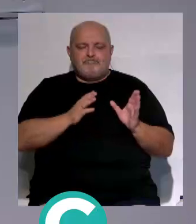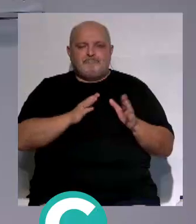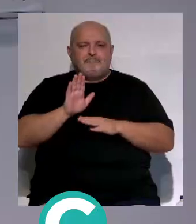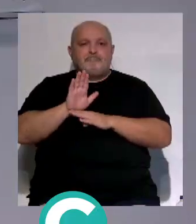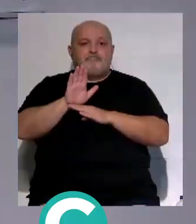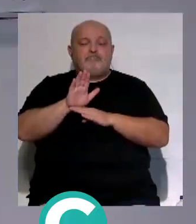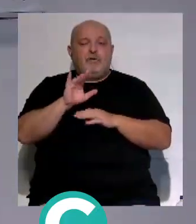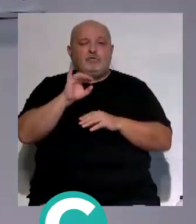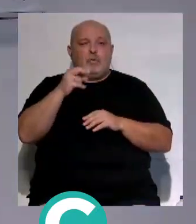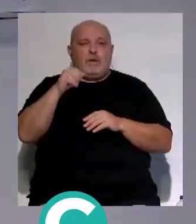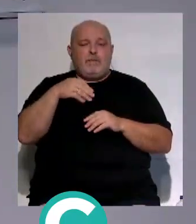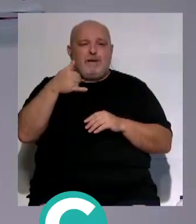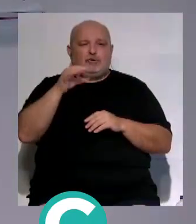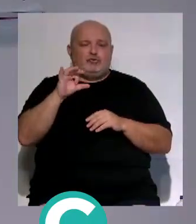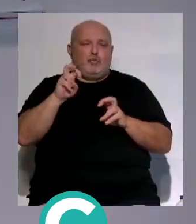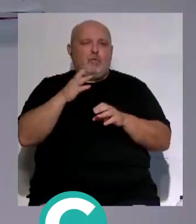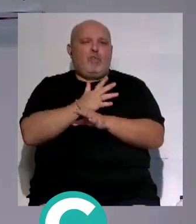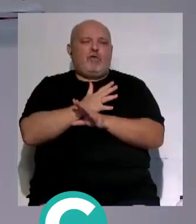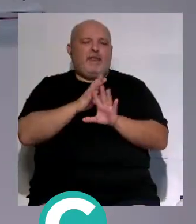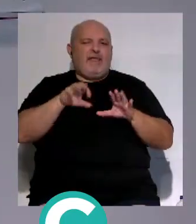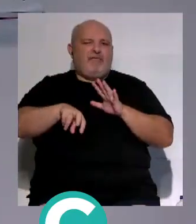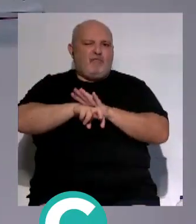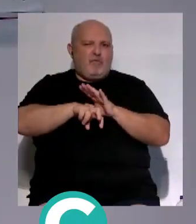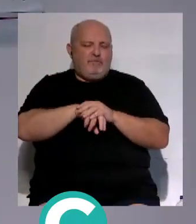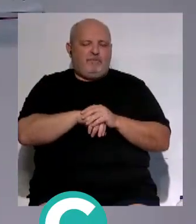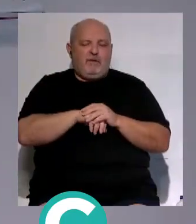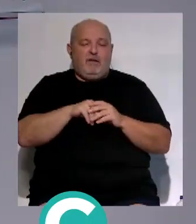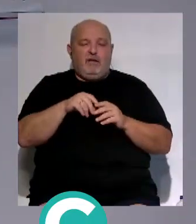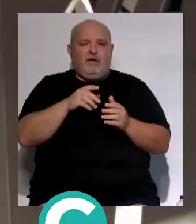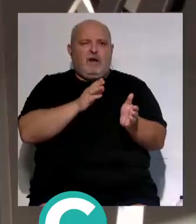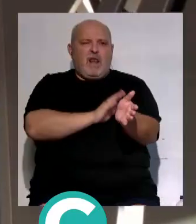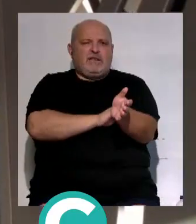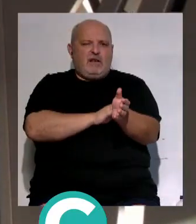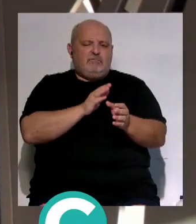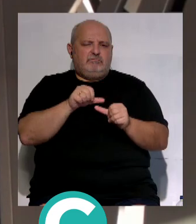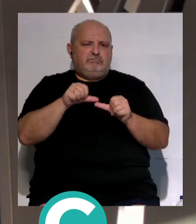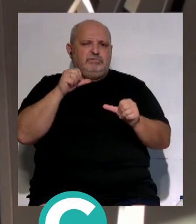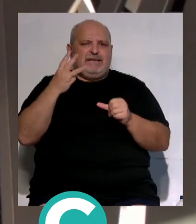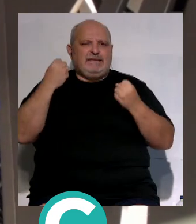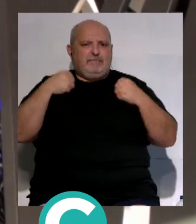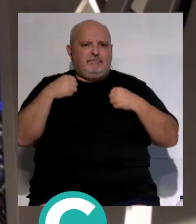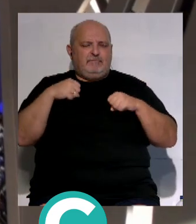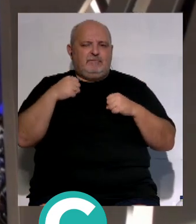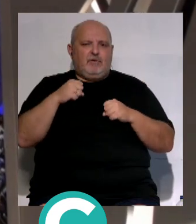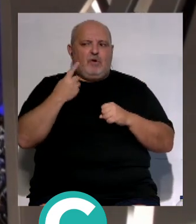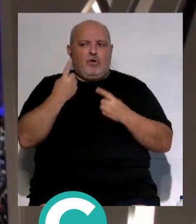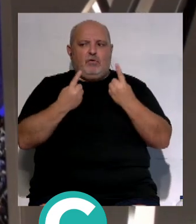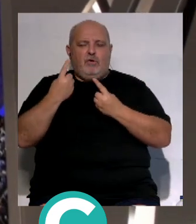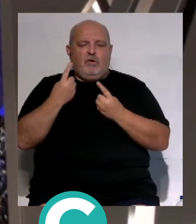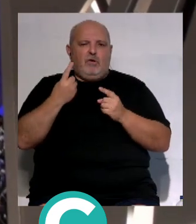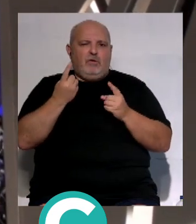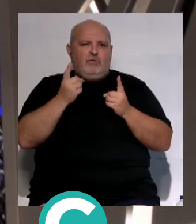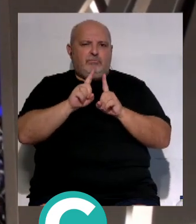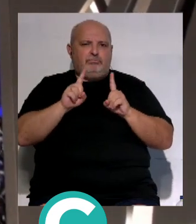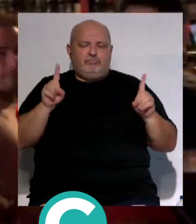presentado José Joaquín Matos como nuevo jugador del Cádiz el lateral ya ha completado tres entrenamientos junto al resto de